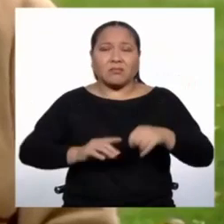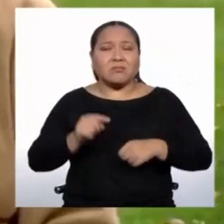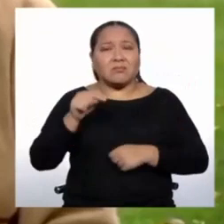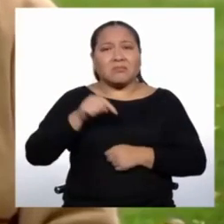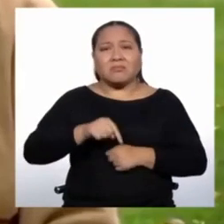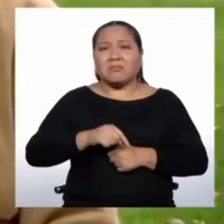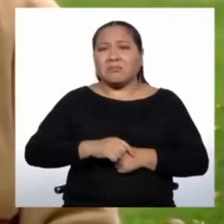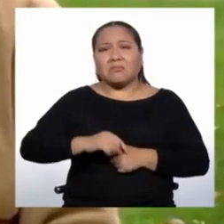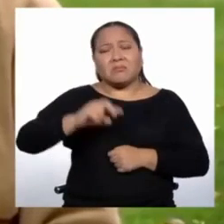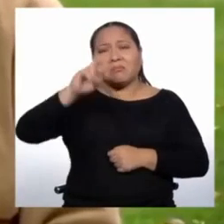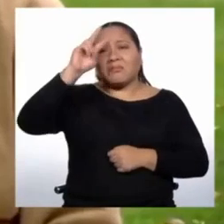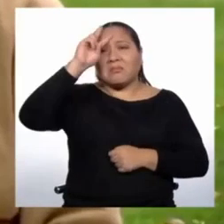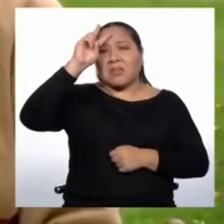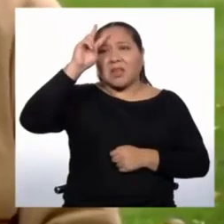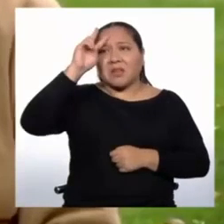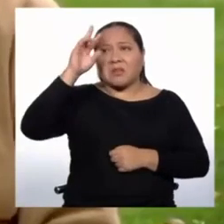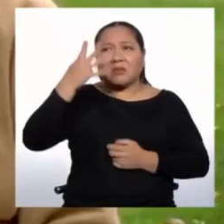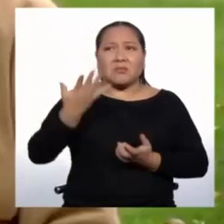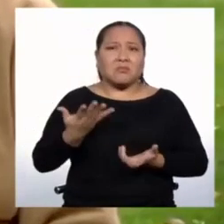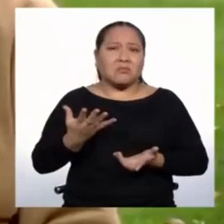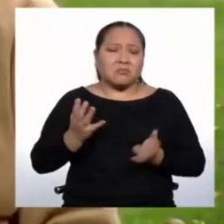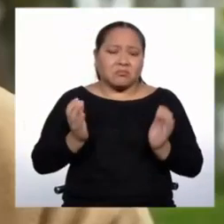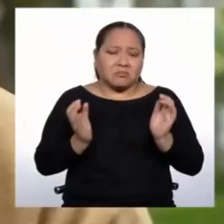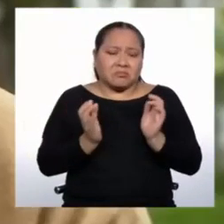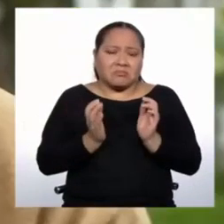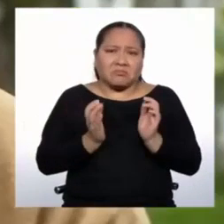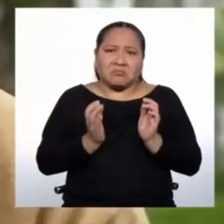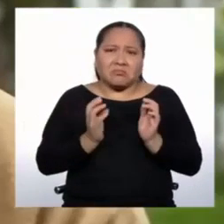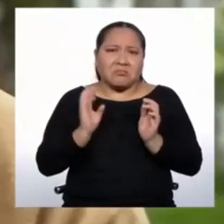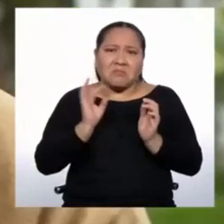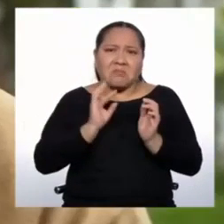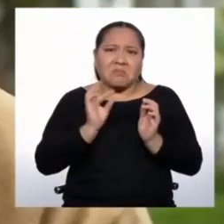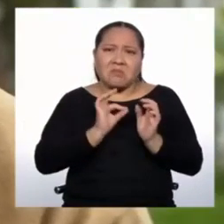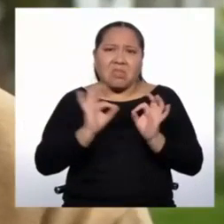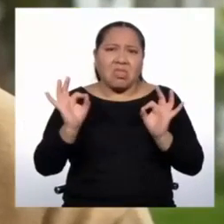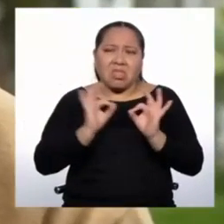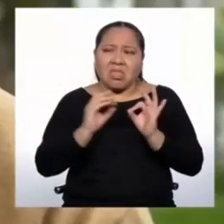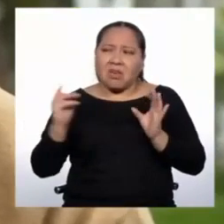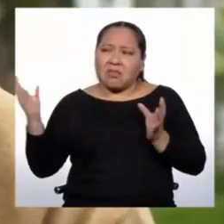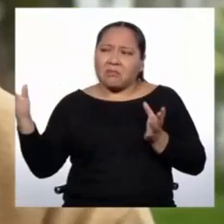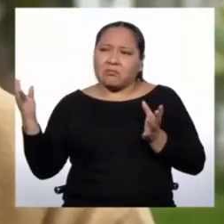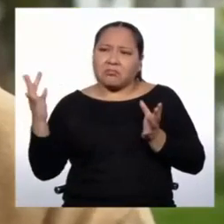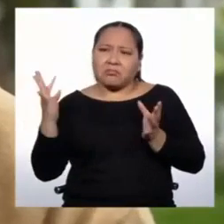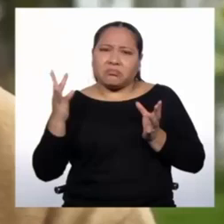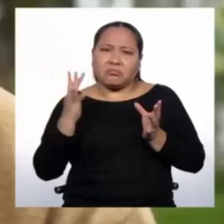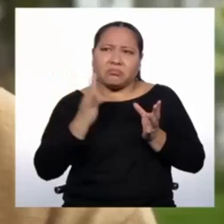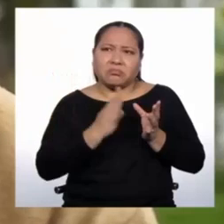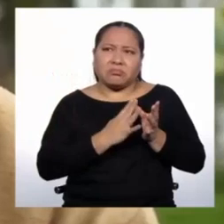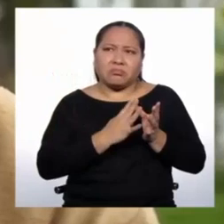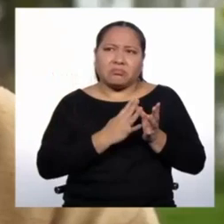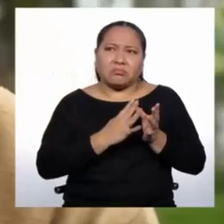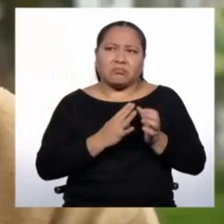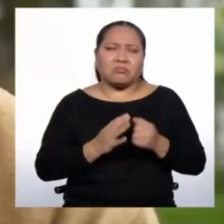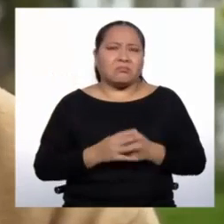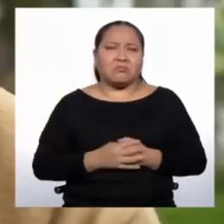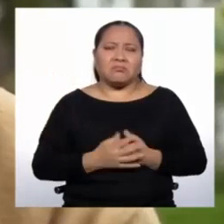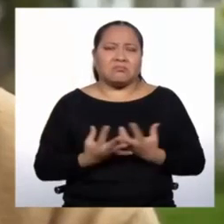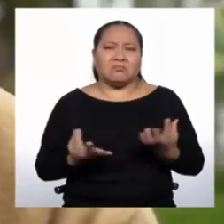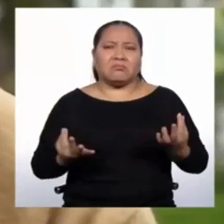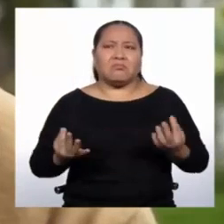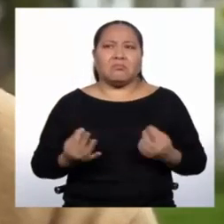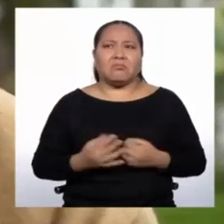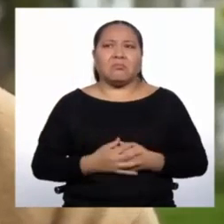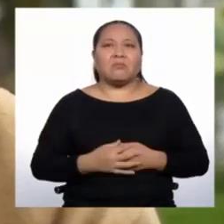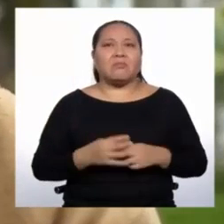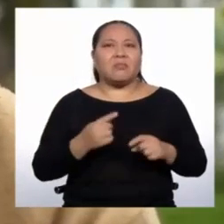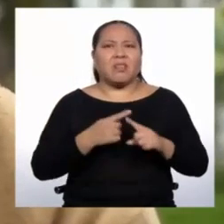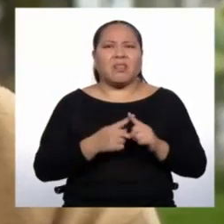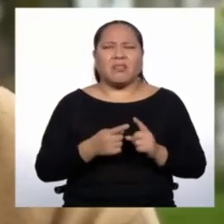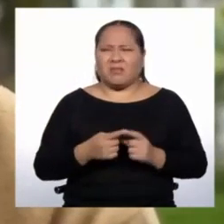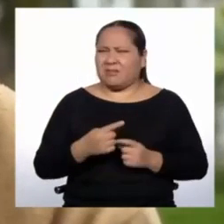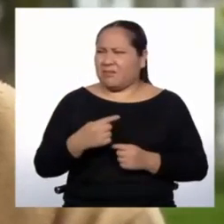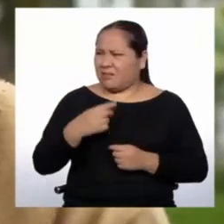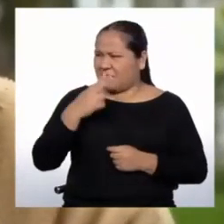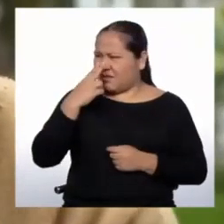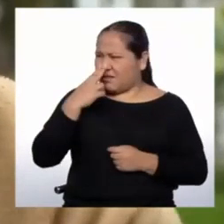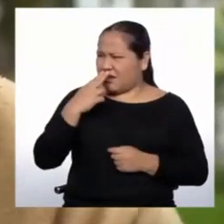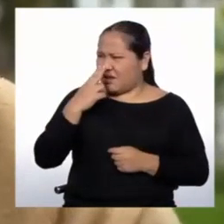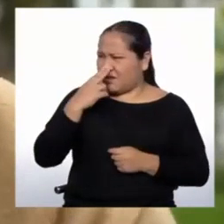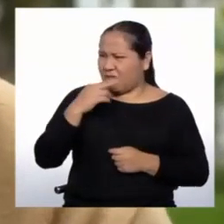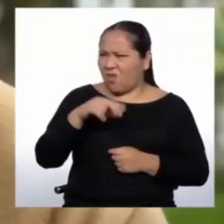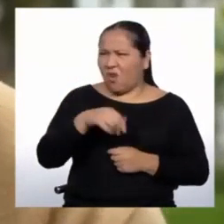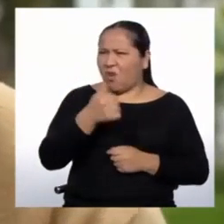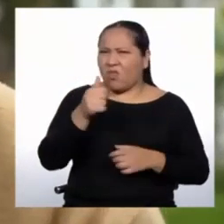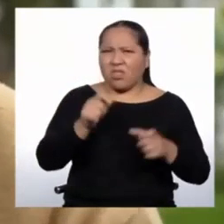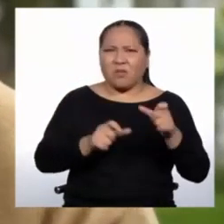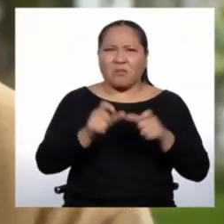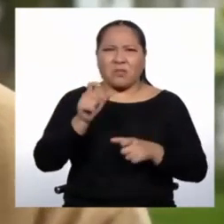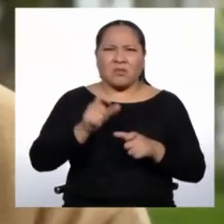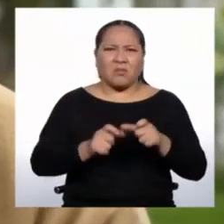básicamente un país de demografía cerrada. Por eso nos ponemos tan chunchos en general cuando llega gente del exterior, porque